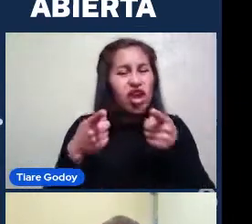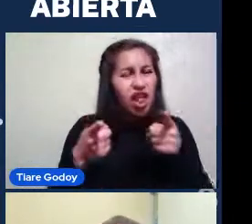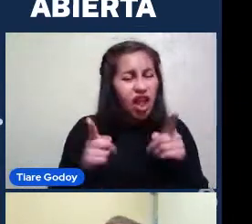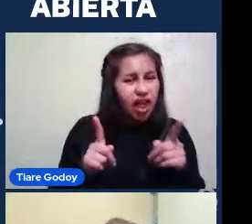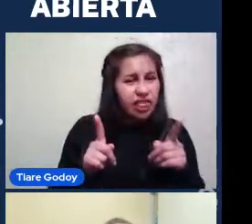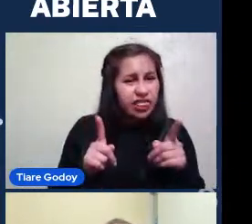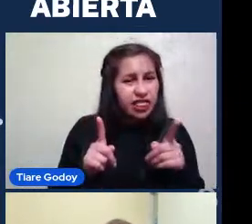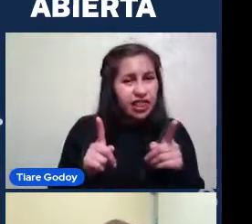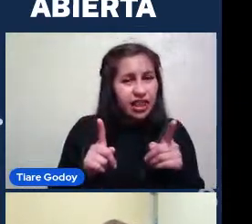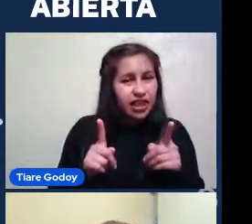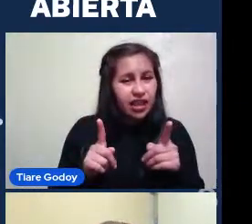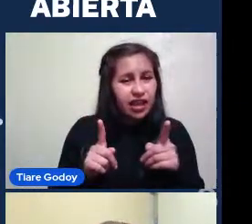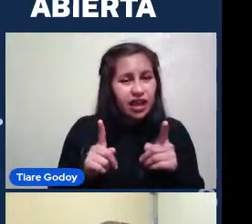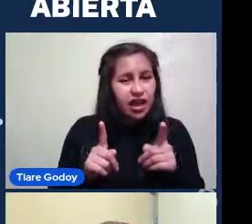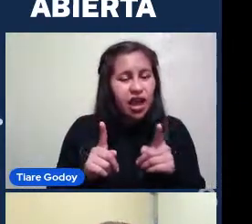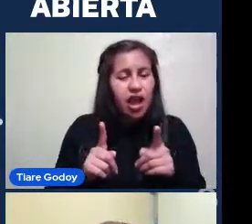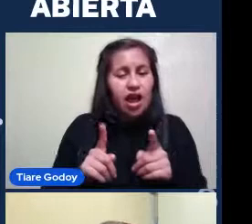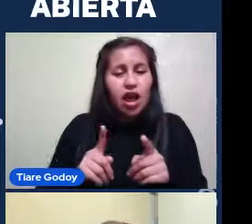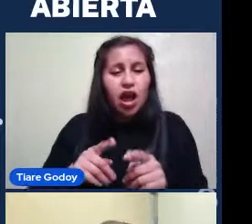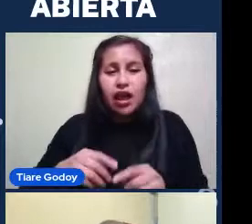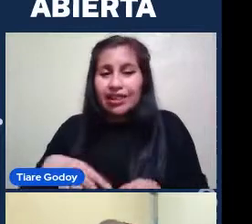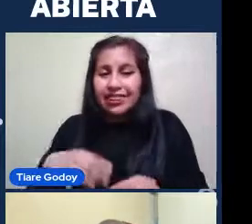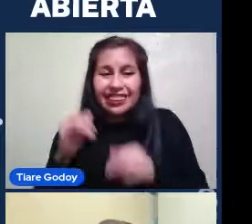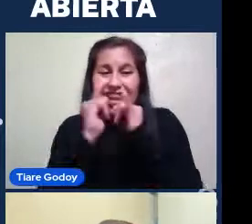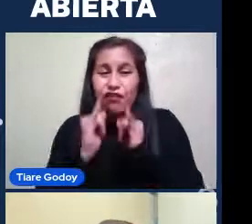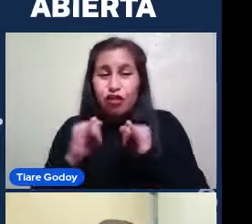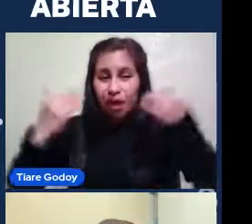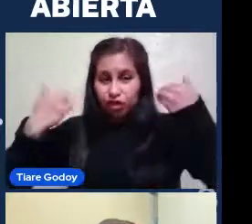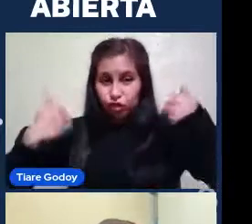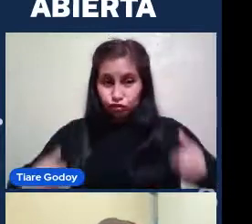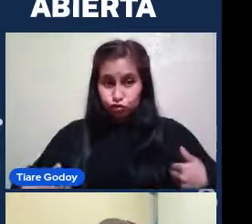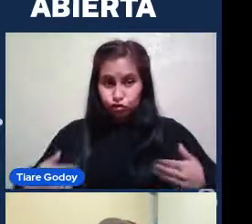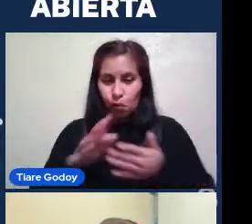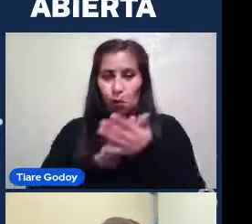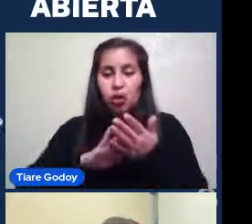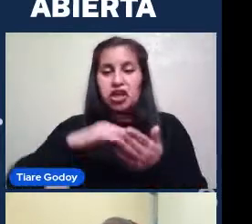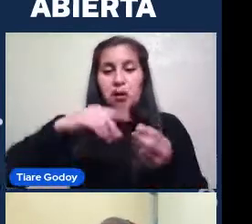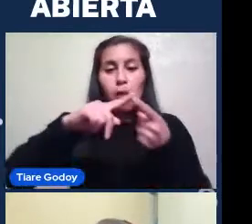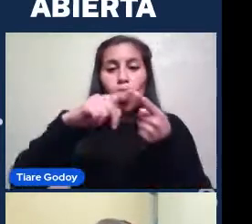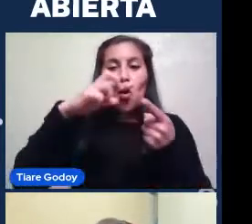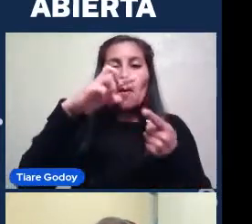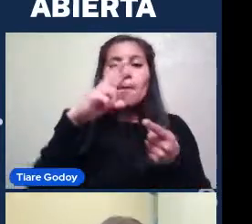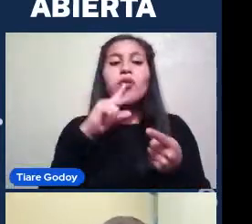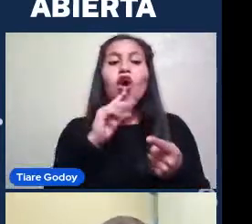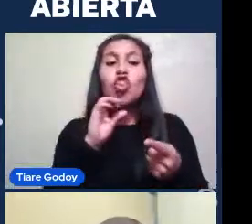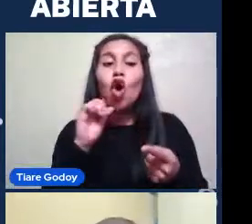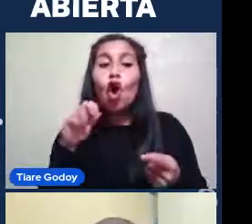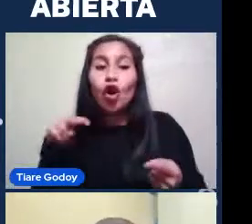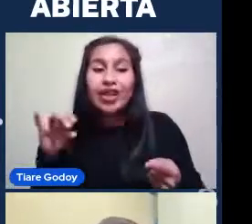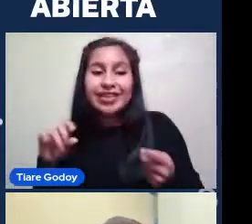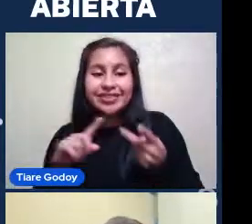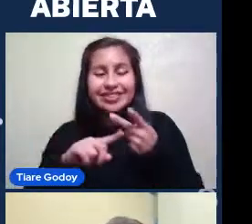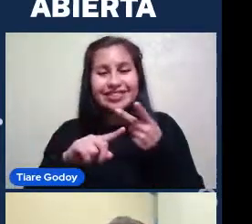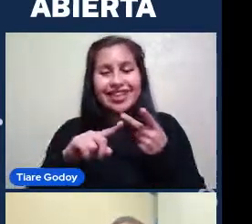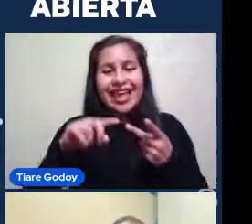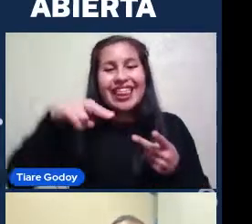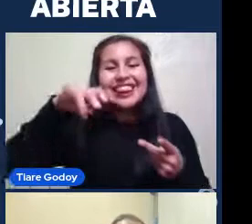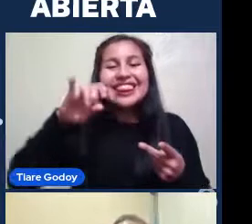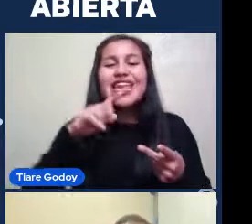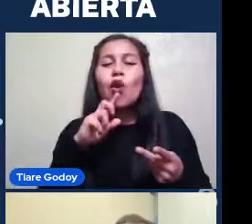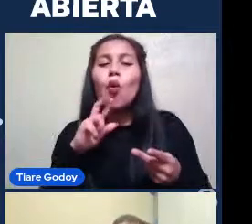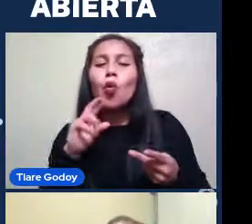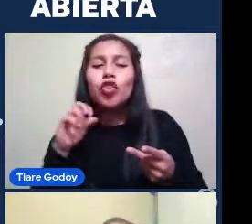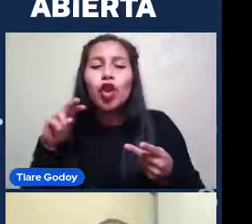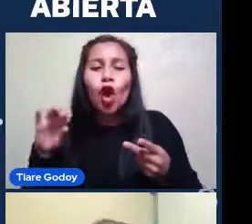Les compone a ustedes O que Me compone a mí Que son Protones Neutrones Y electrones Átomos Al final Que